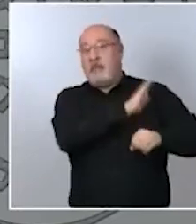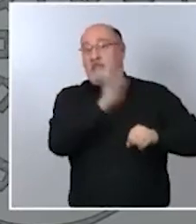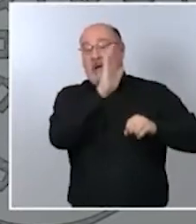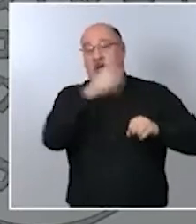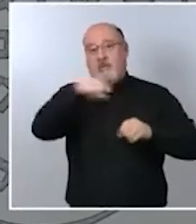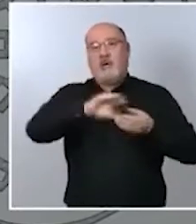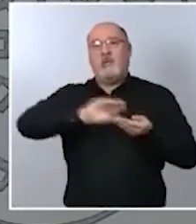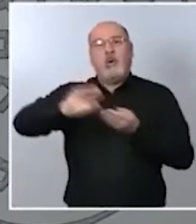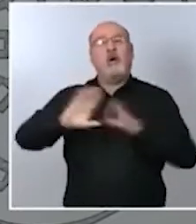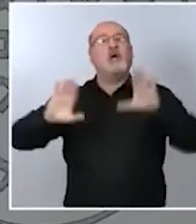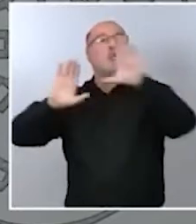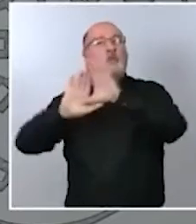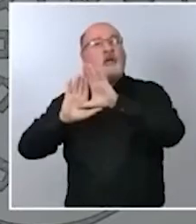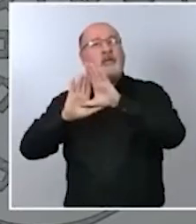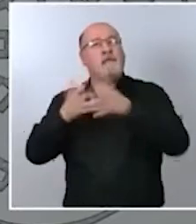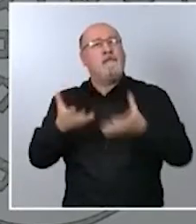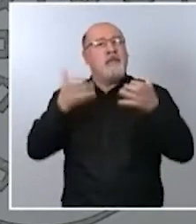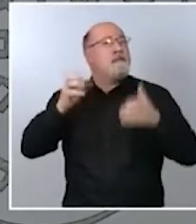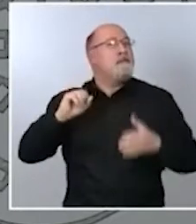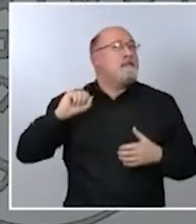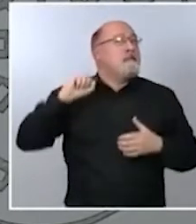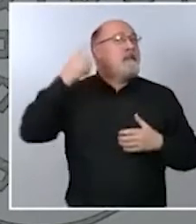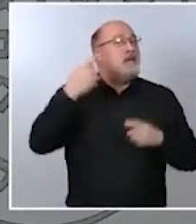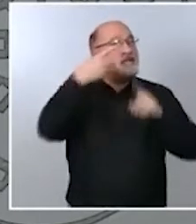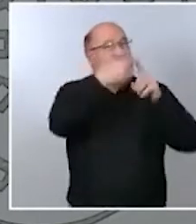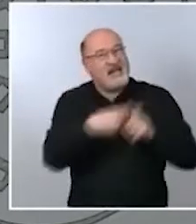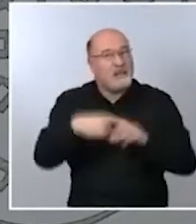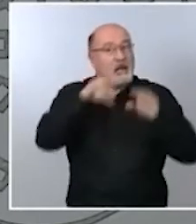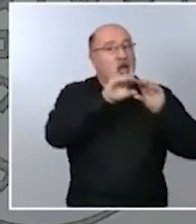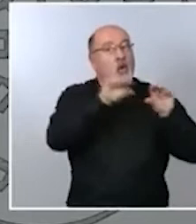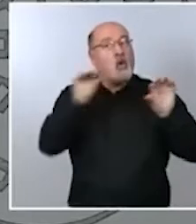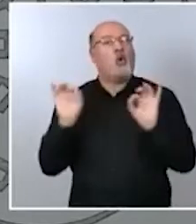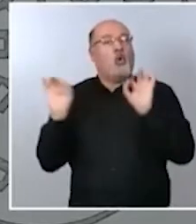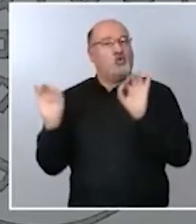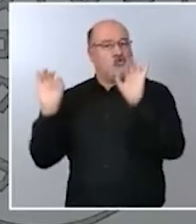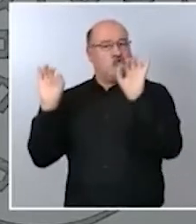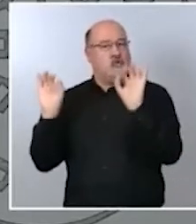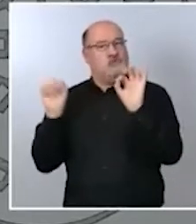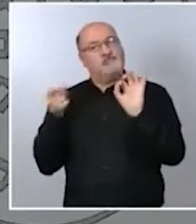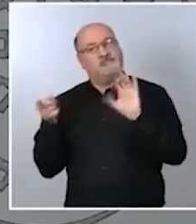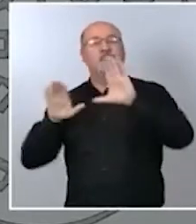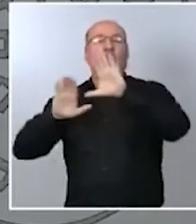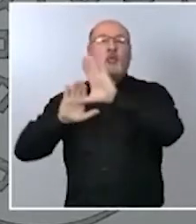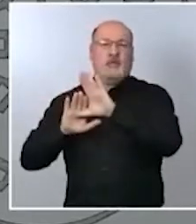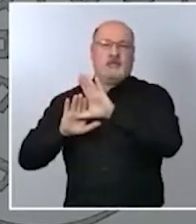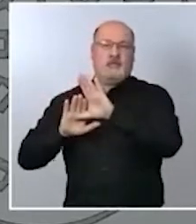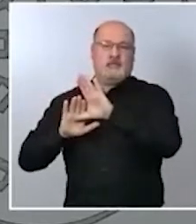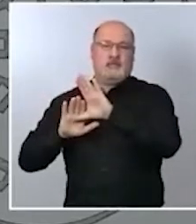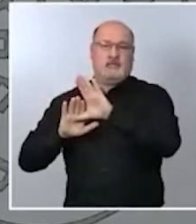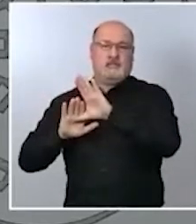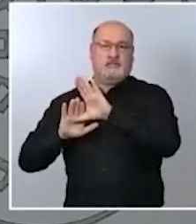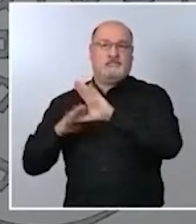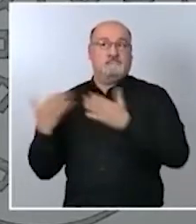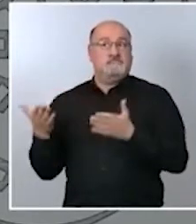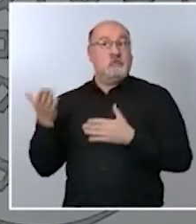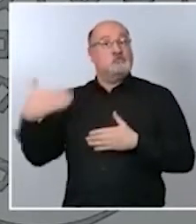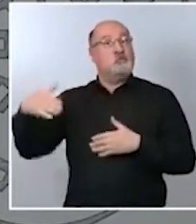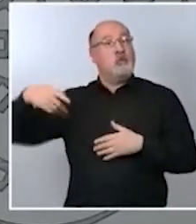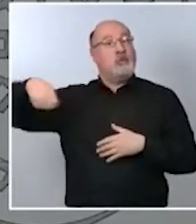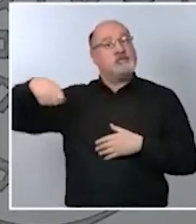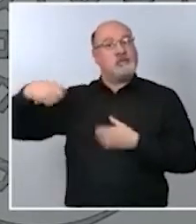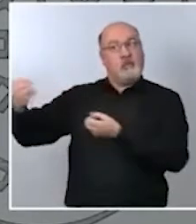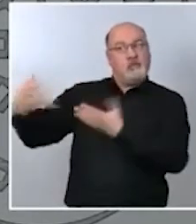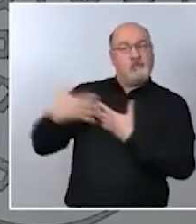más beneficiada por ese reparto justamente fue la comunidad de Madrid y sin embargo nada escuchamos a propósito